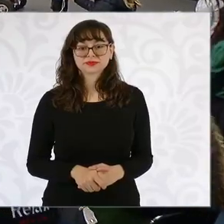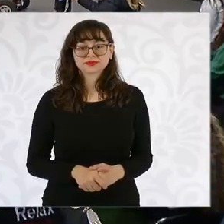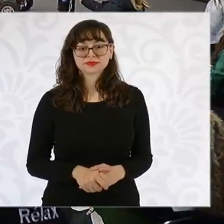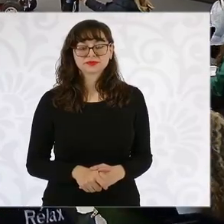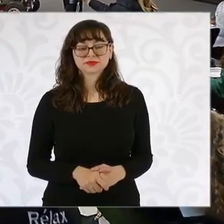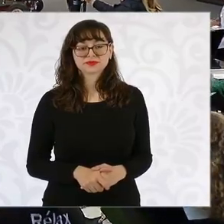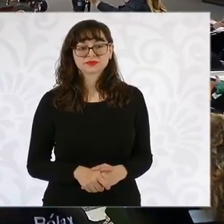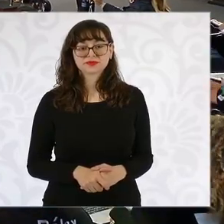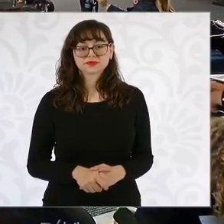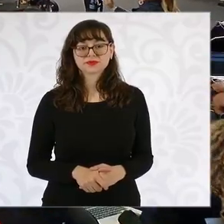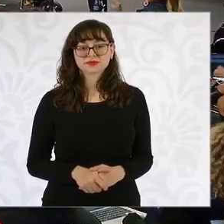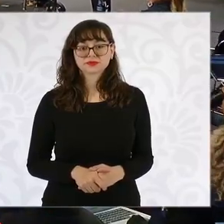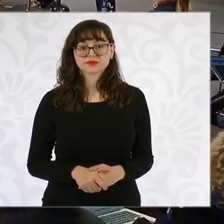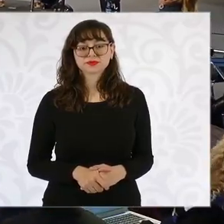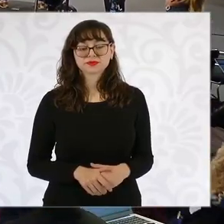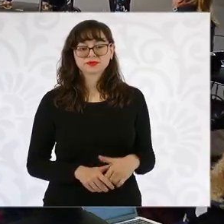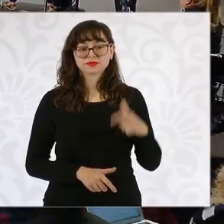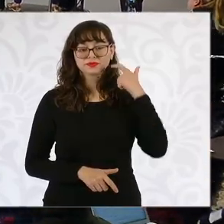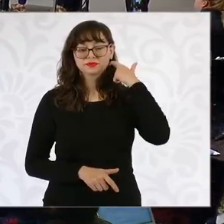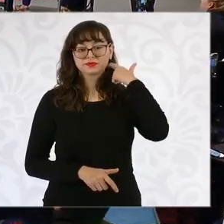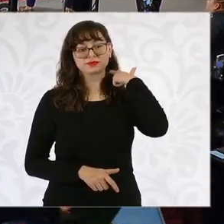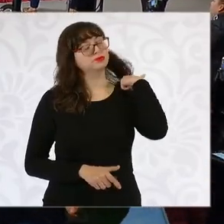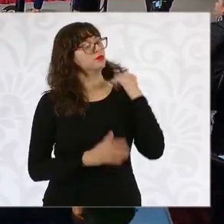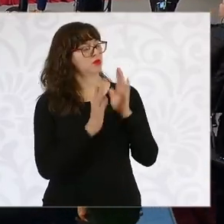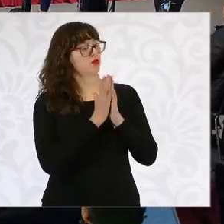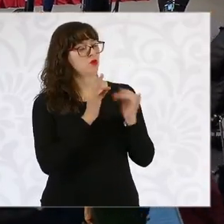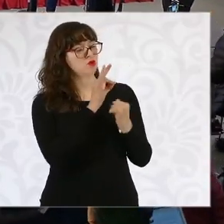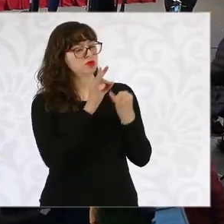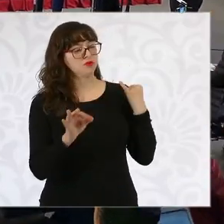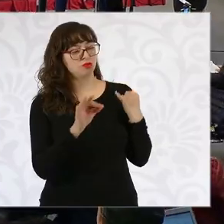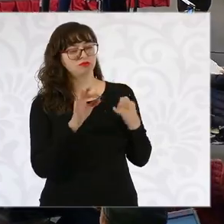A ver, ¿quieres? Muy rápido para terminar.